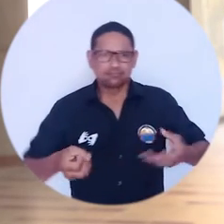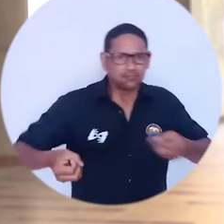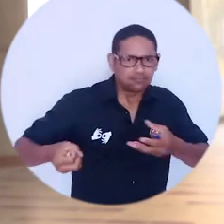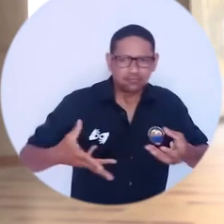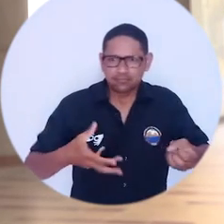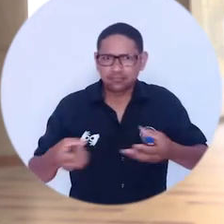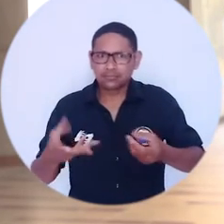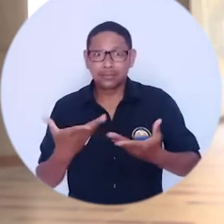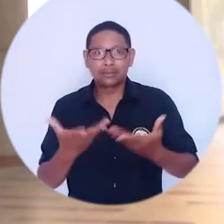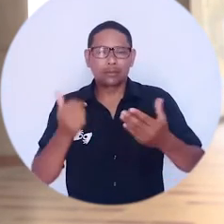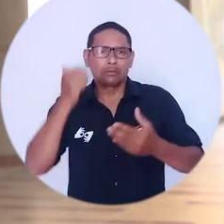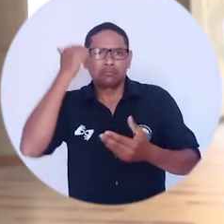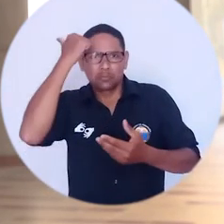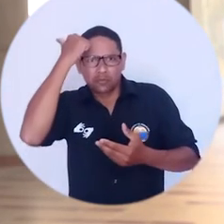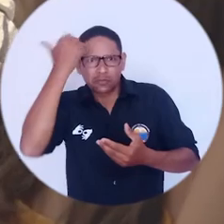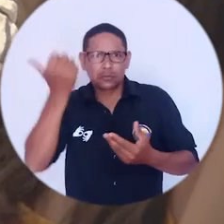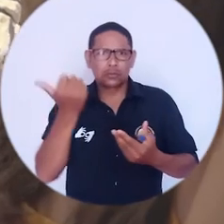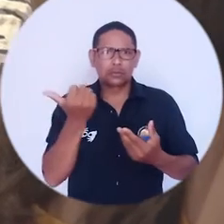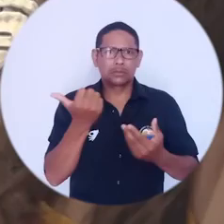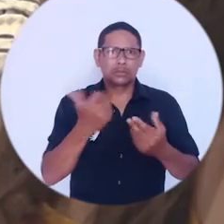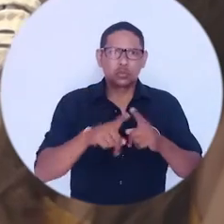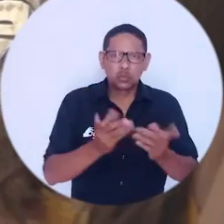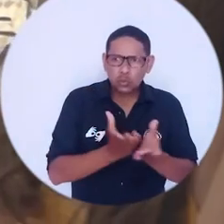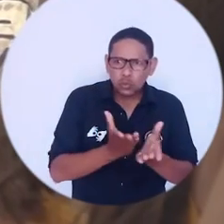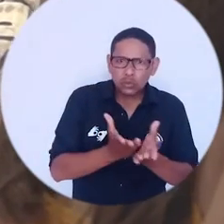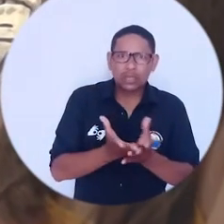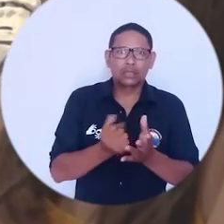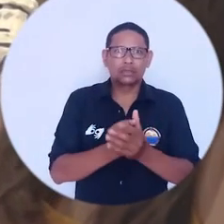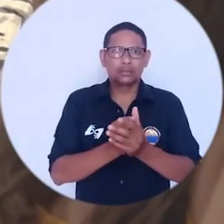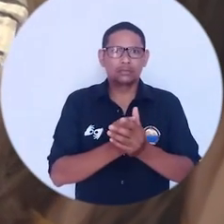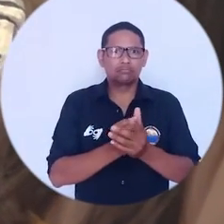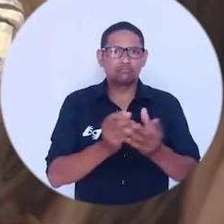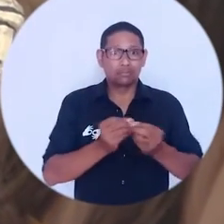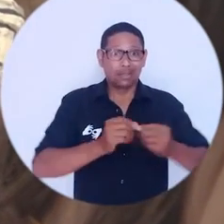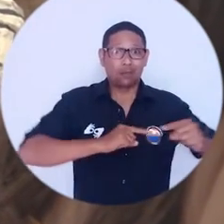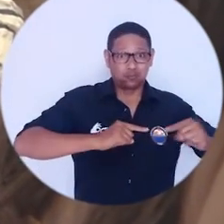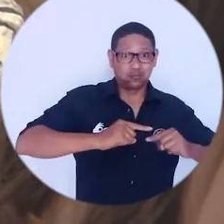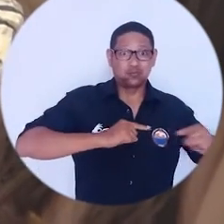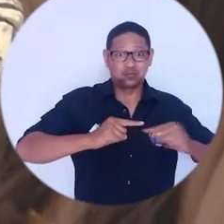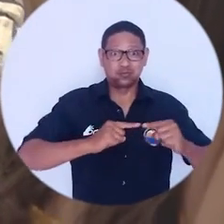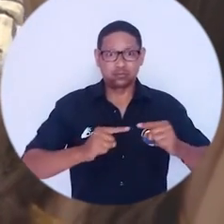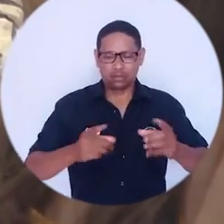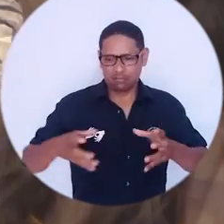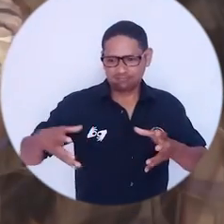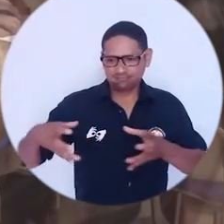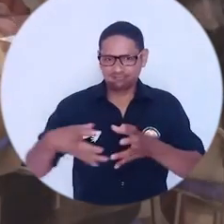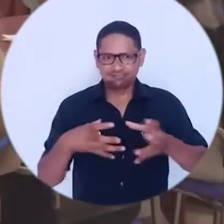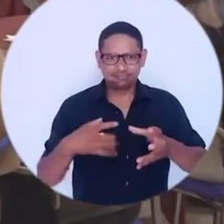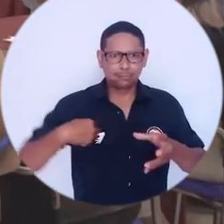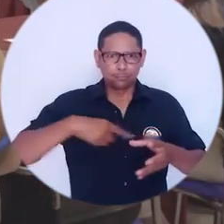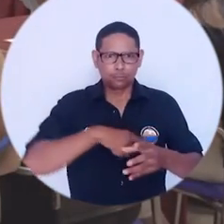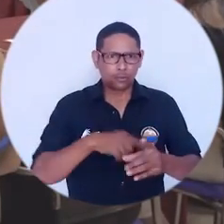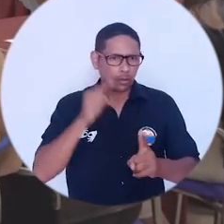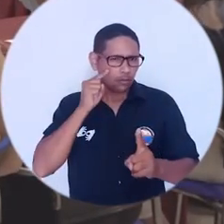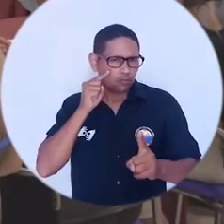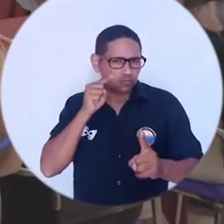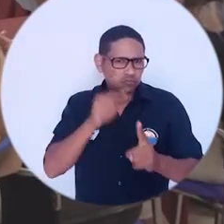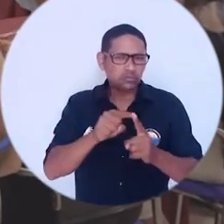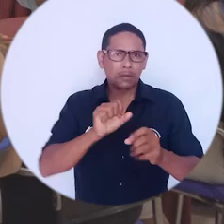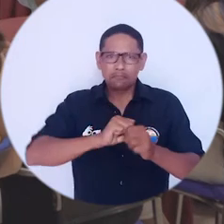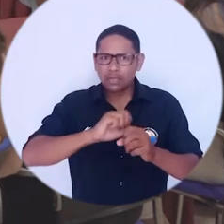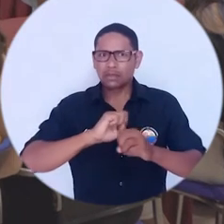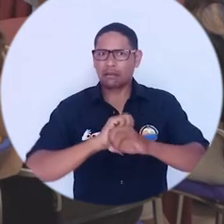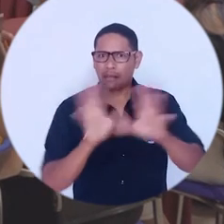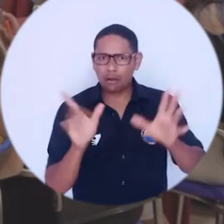la universidad, tanto docentes como estudiantes, incluso la parte administrativa, para poder, como les decía, tener